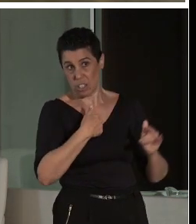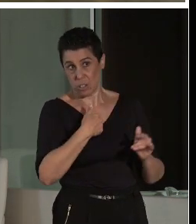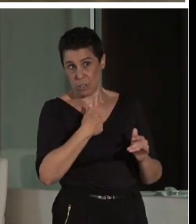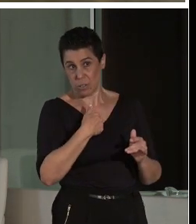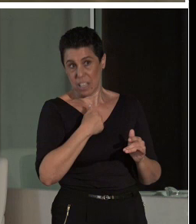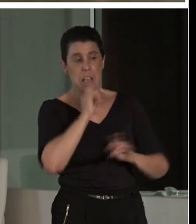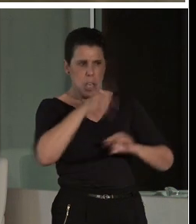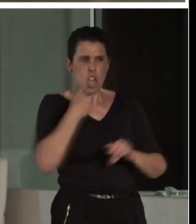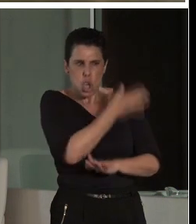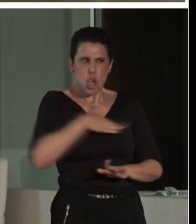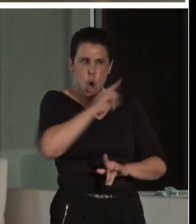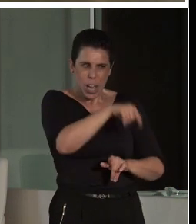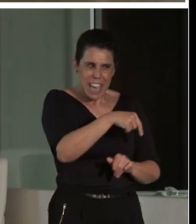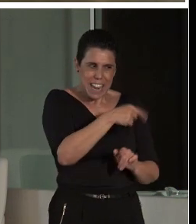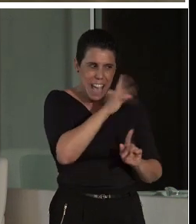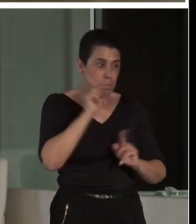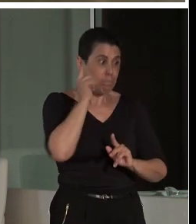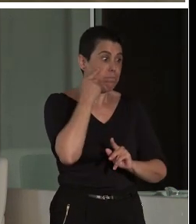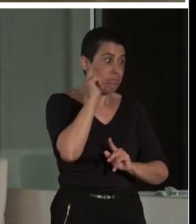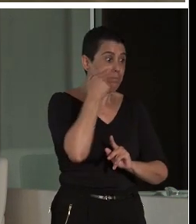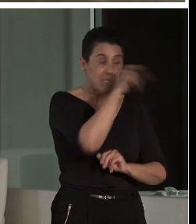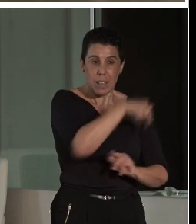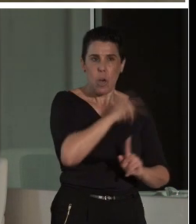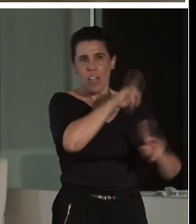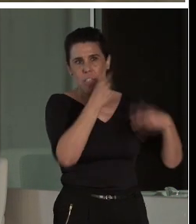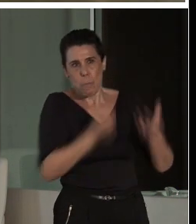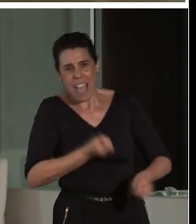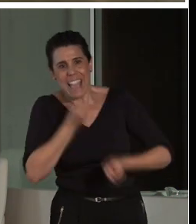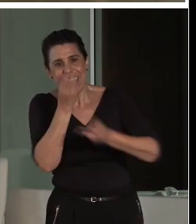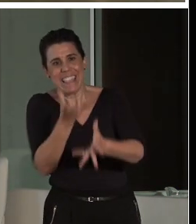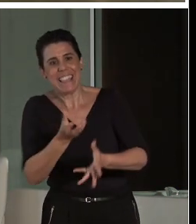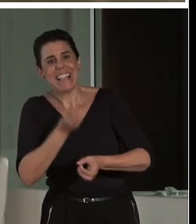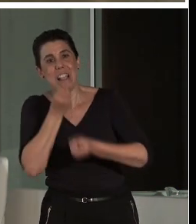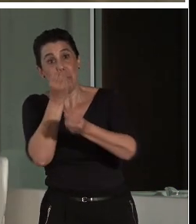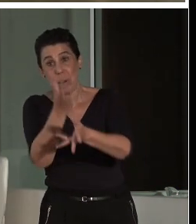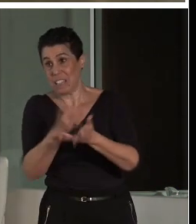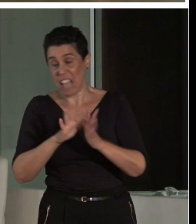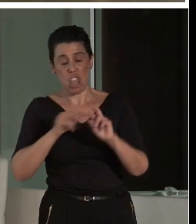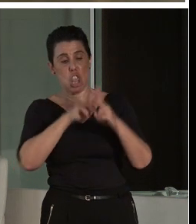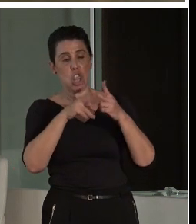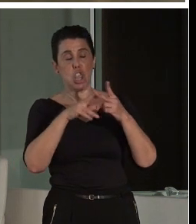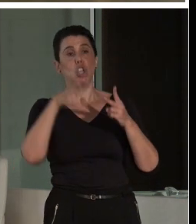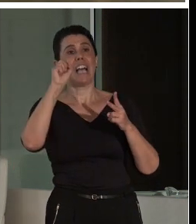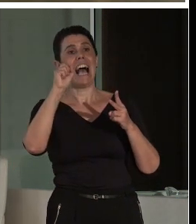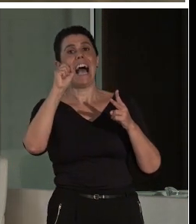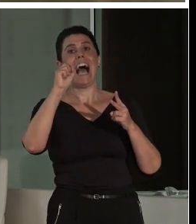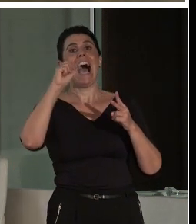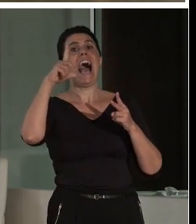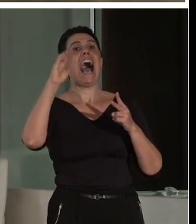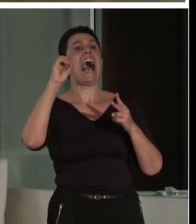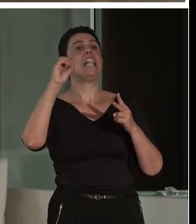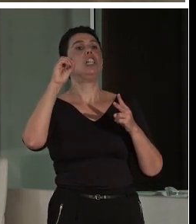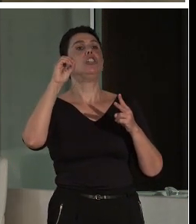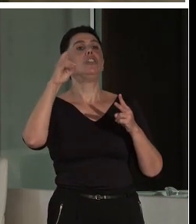descubierto ello. Bueno, pues hay dos arquitectos que seguro que conocéis mucho de vosotros. Uno es Aldo Rossi, que hablaba de